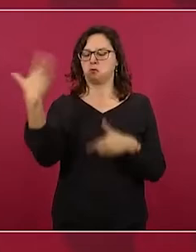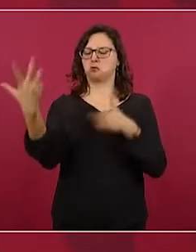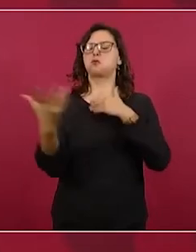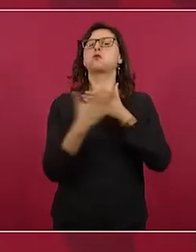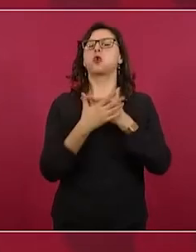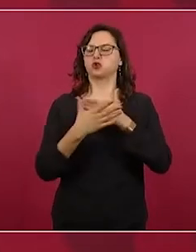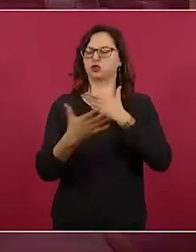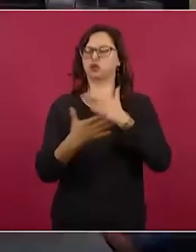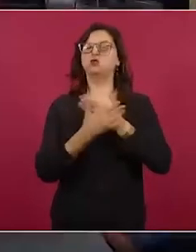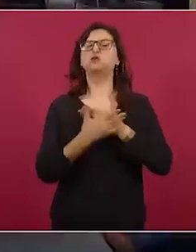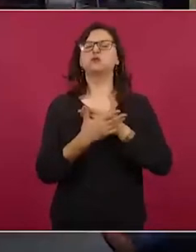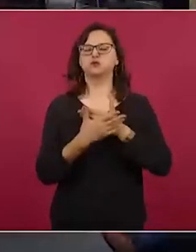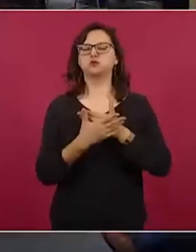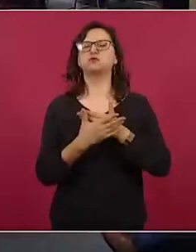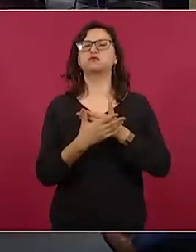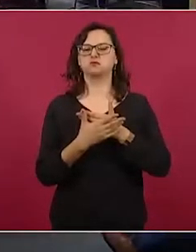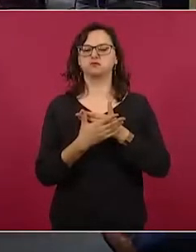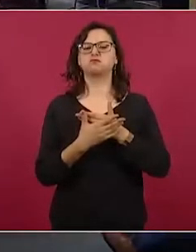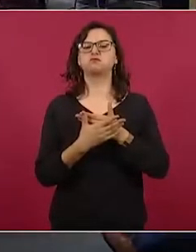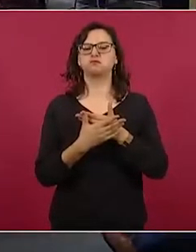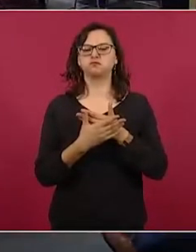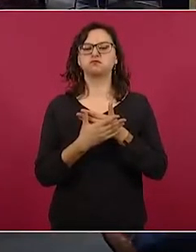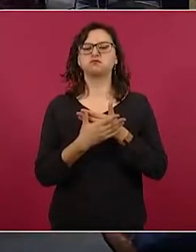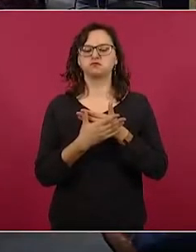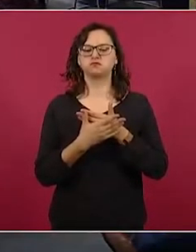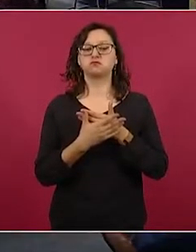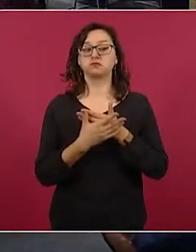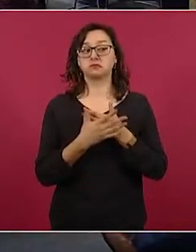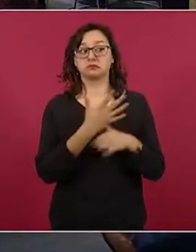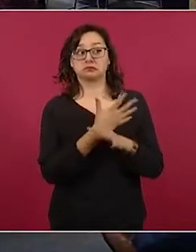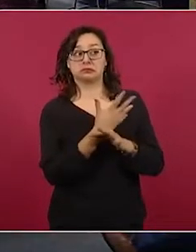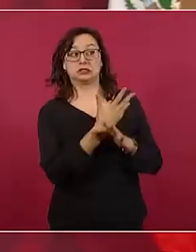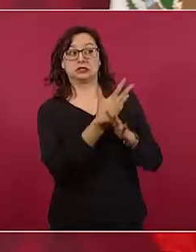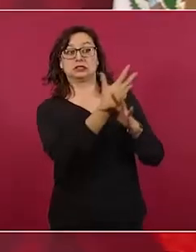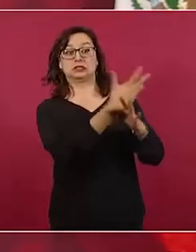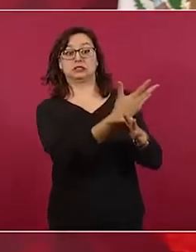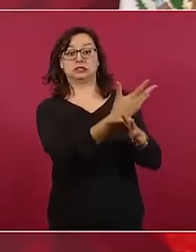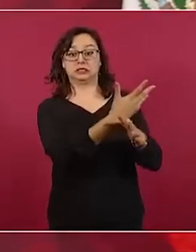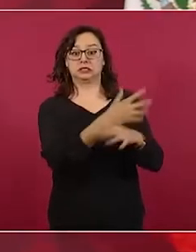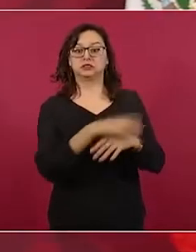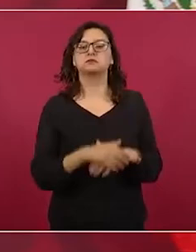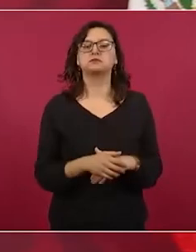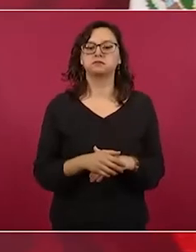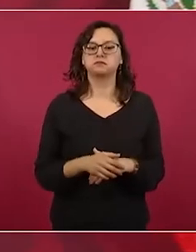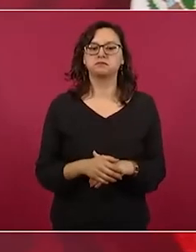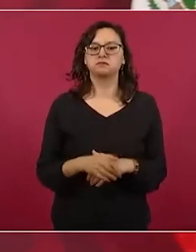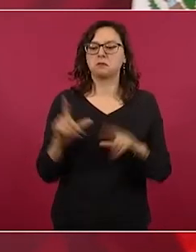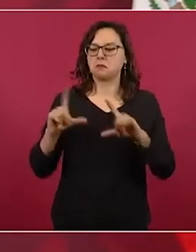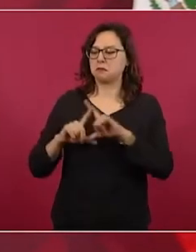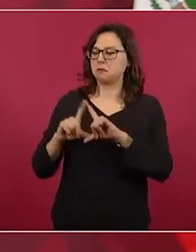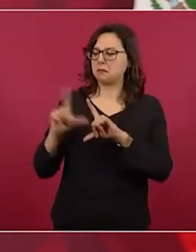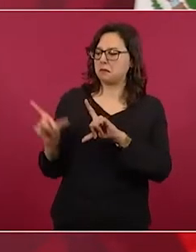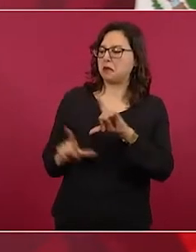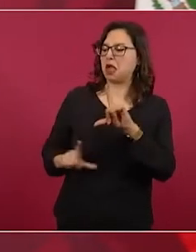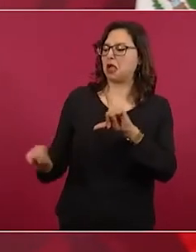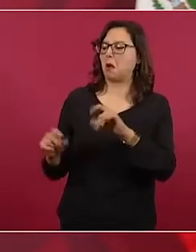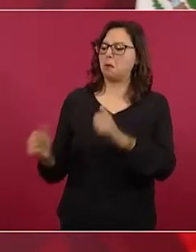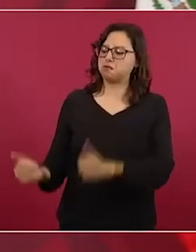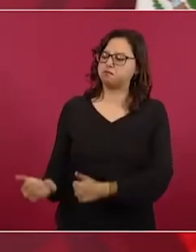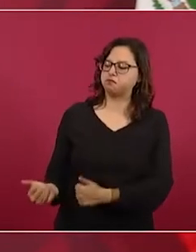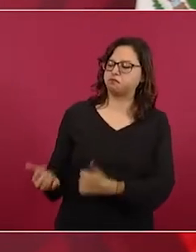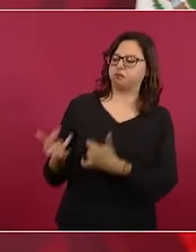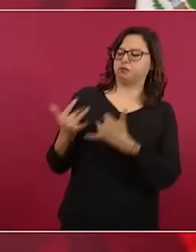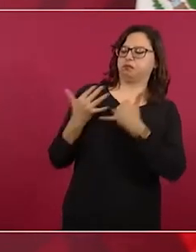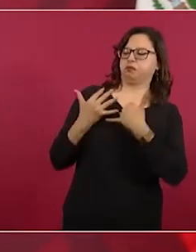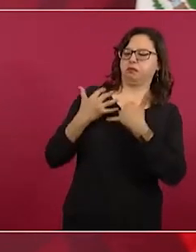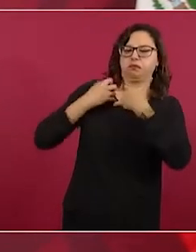que los estamos invadiendo, que es